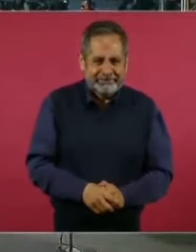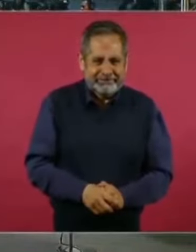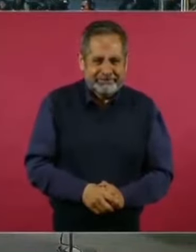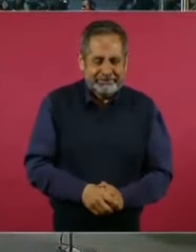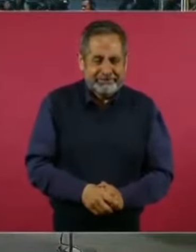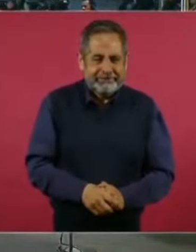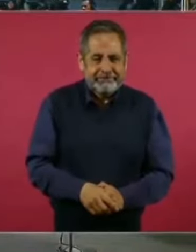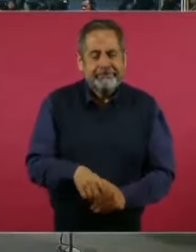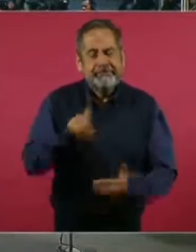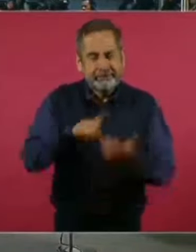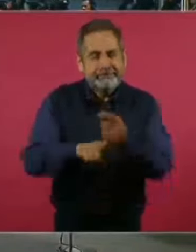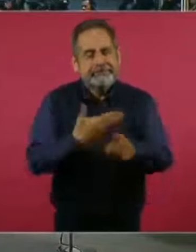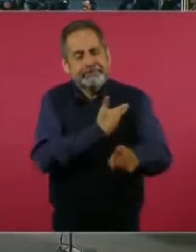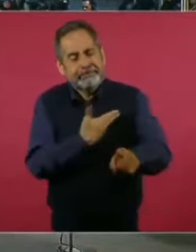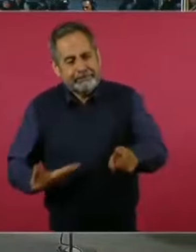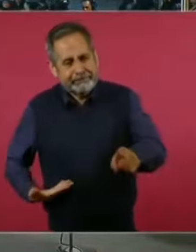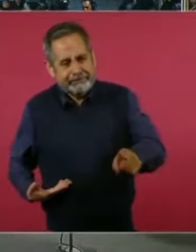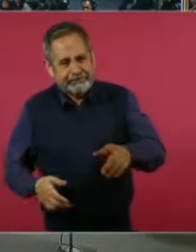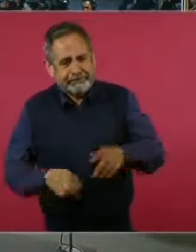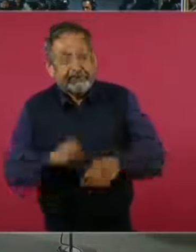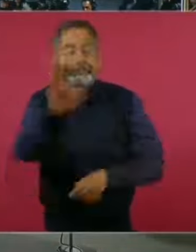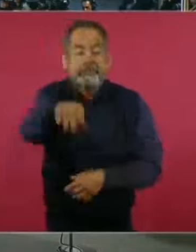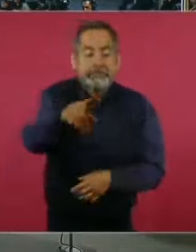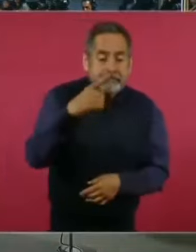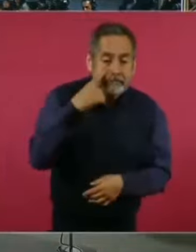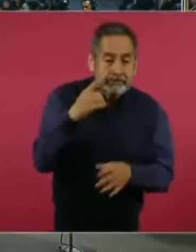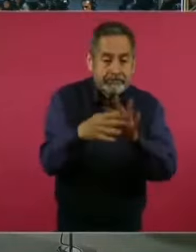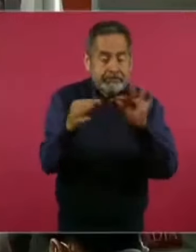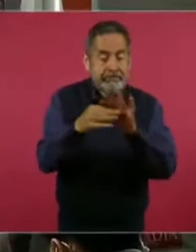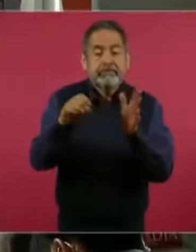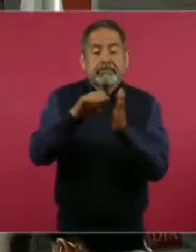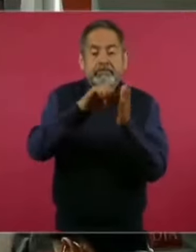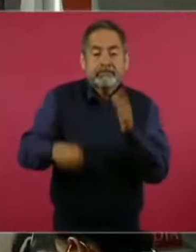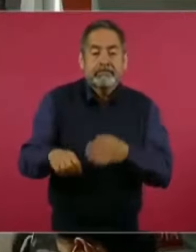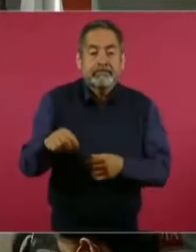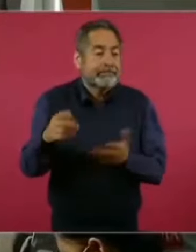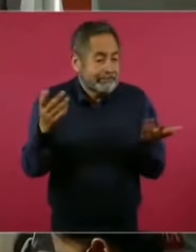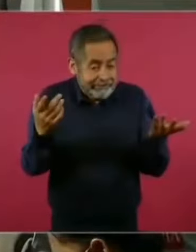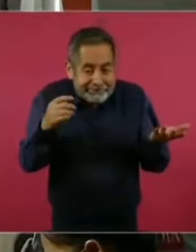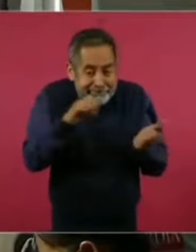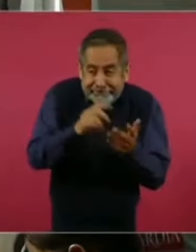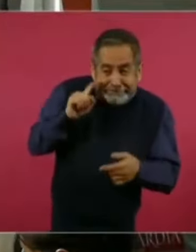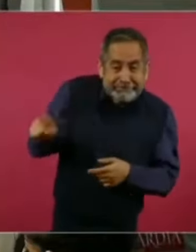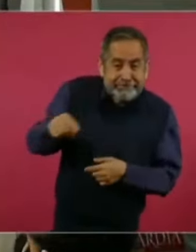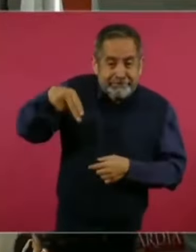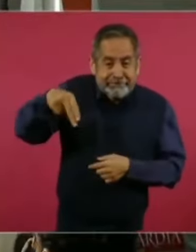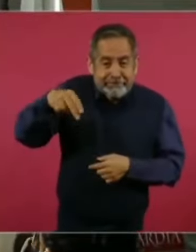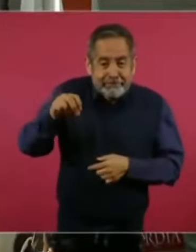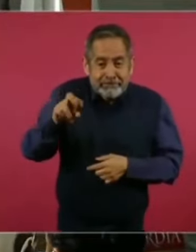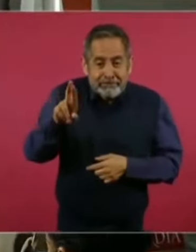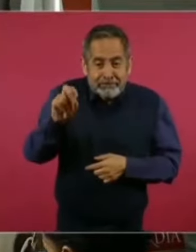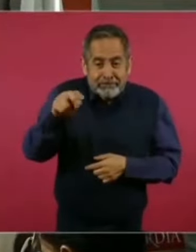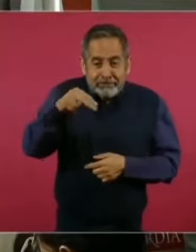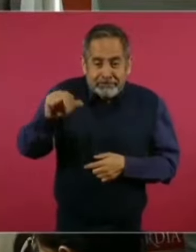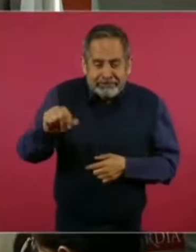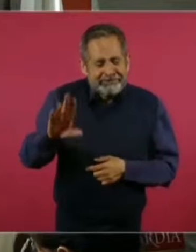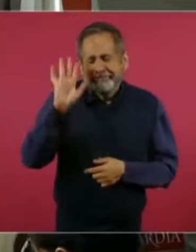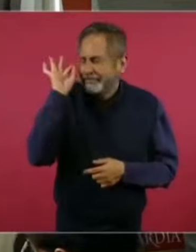Pero… Presidente, en lo que… Miren, por ejemplo, el caso de Noroña. Qué gusto me da,